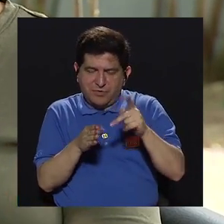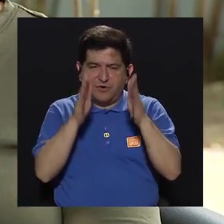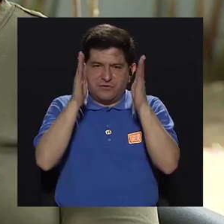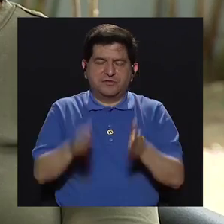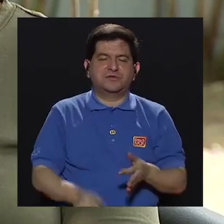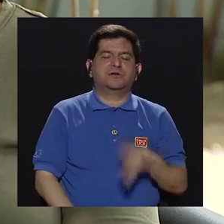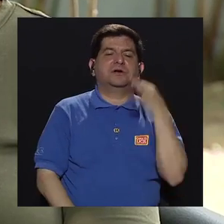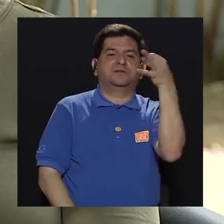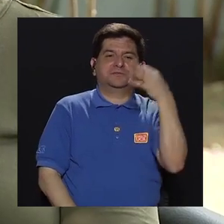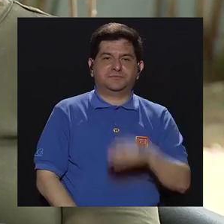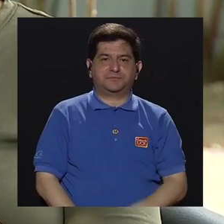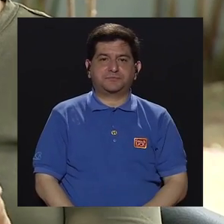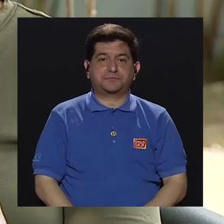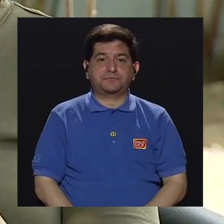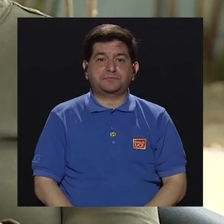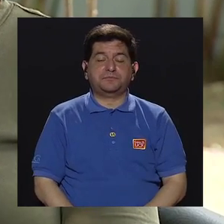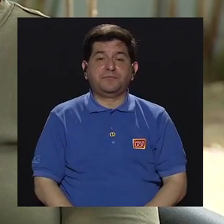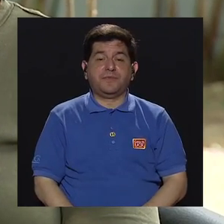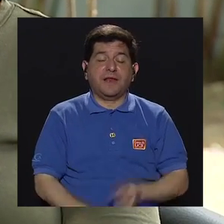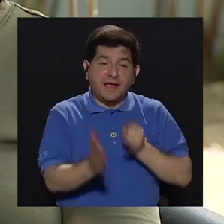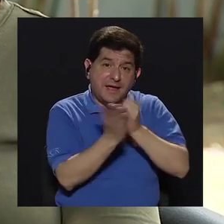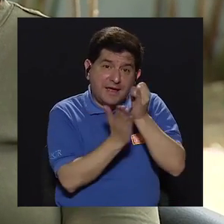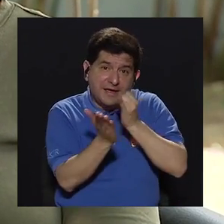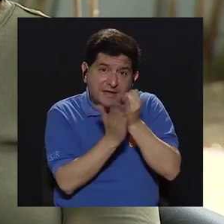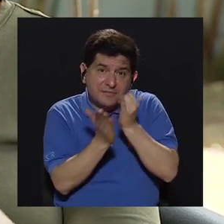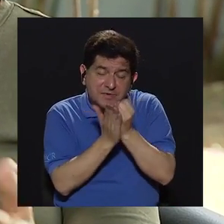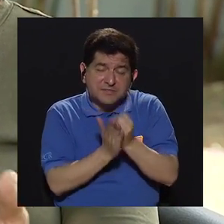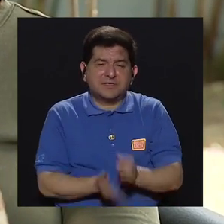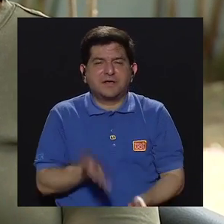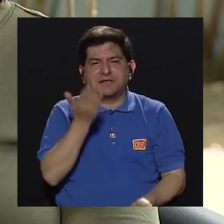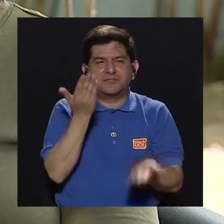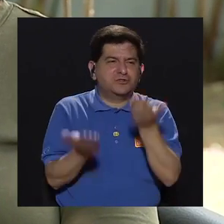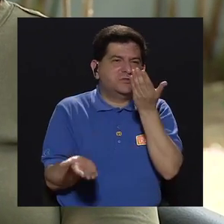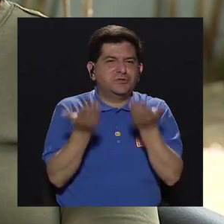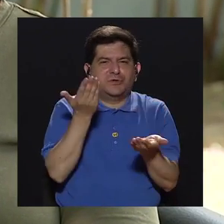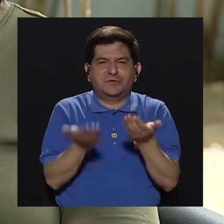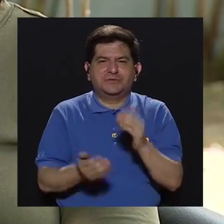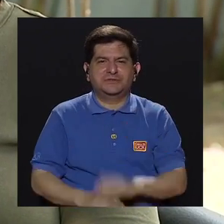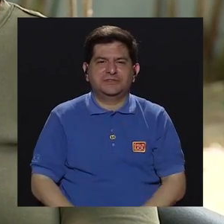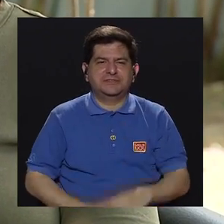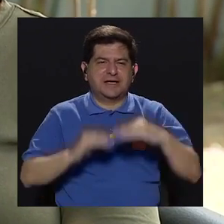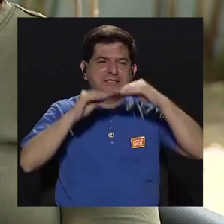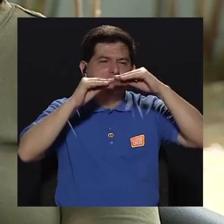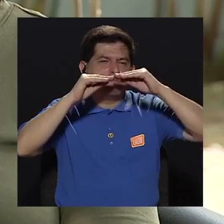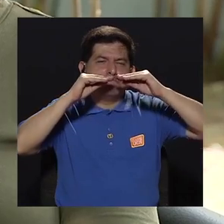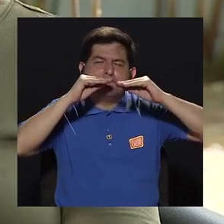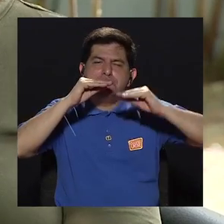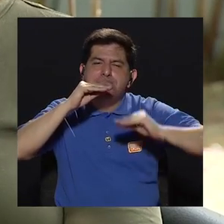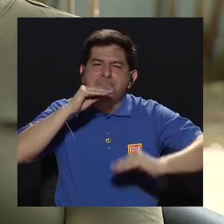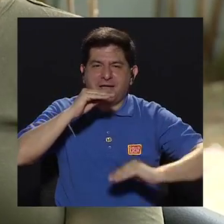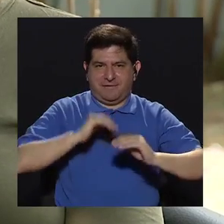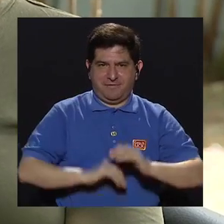otros profesionales. En el ámbito de la investigación ha sido un poco menos